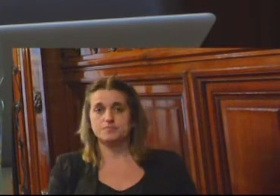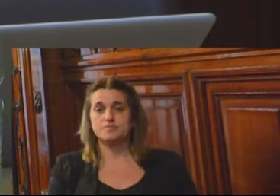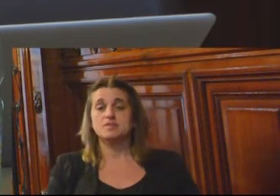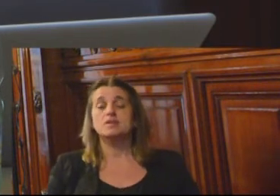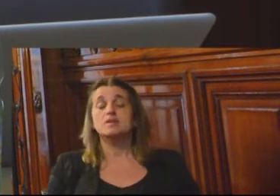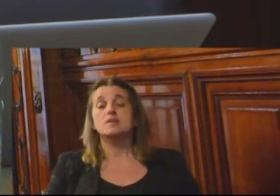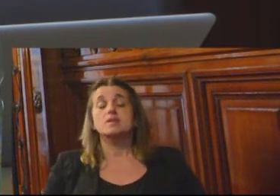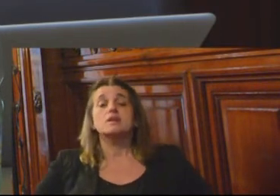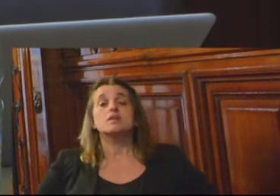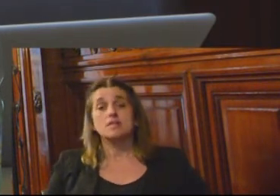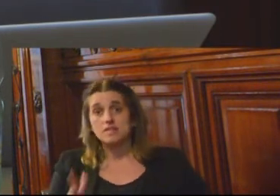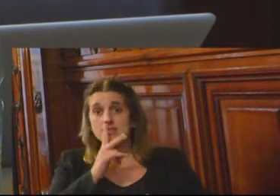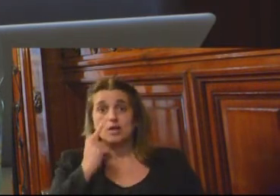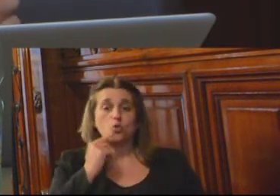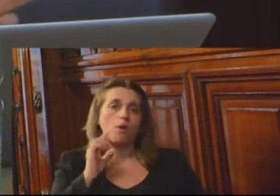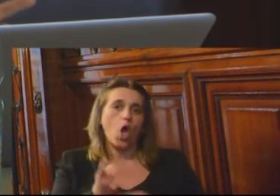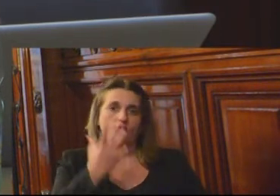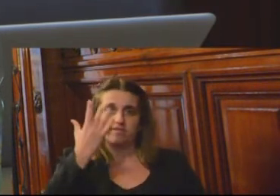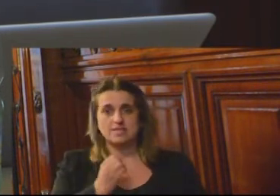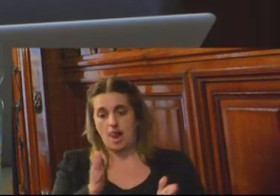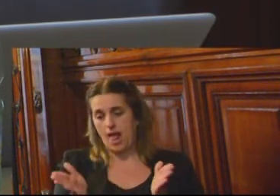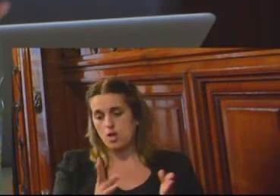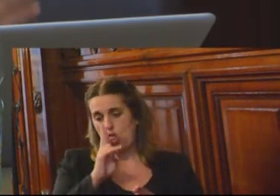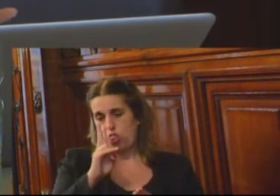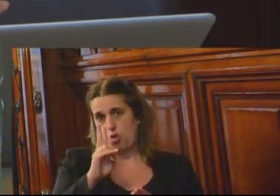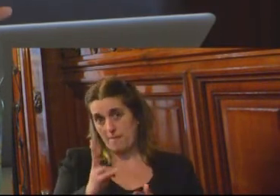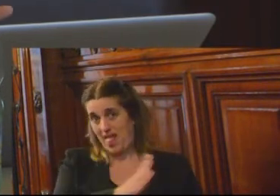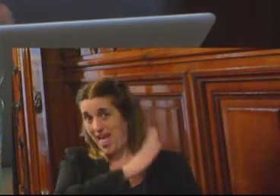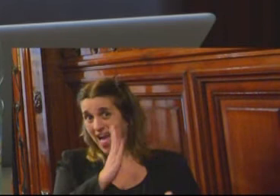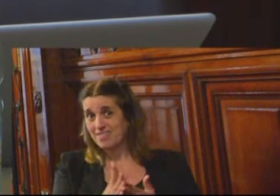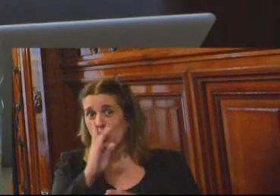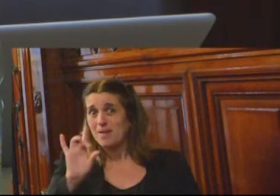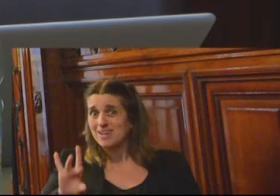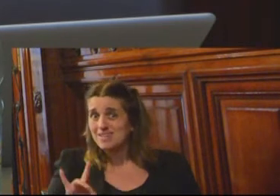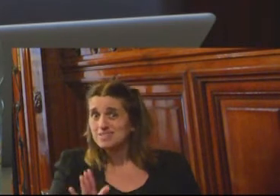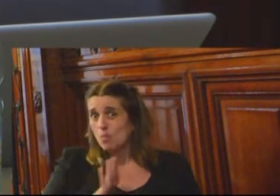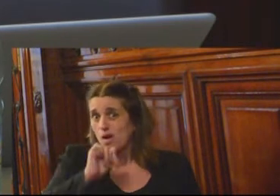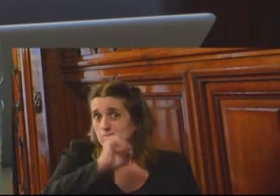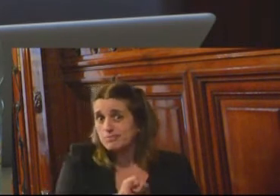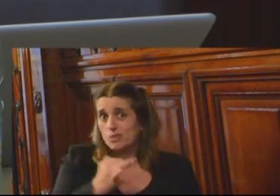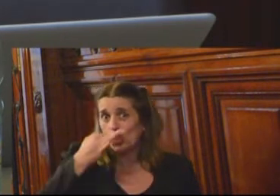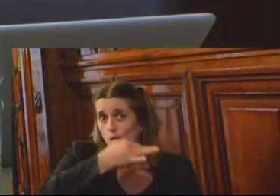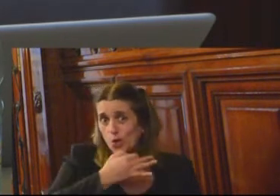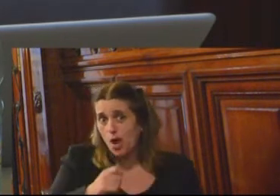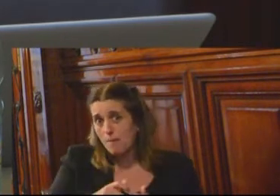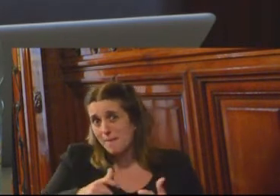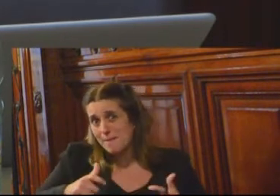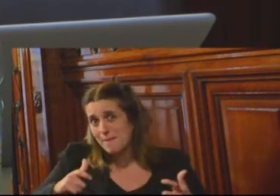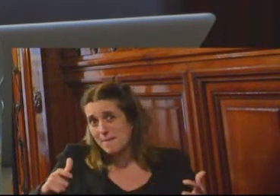Según las cifras oficiales del país, entre los años 2000 y 2015 la tasa de mujeres encarceladas por estos delitos de drogas se incrementó en un